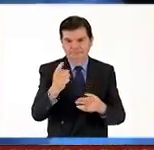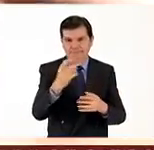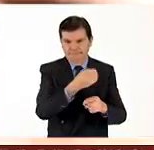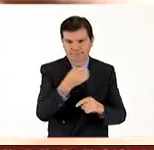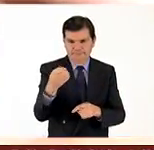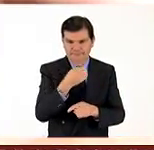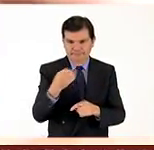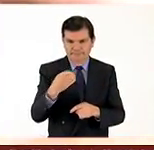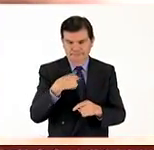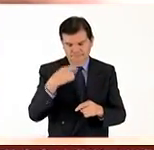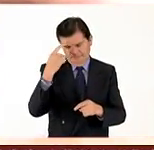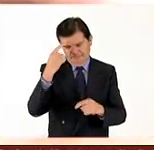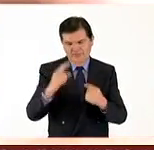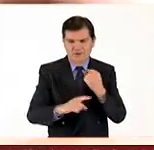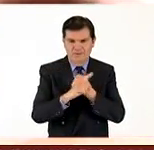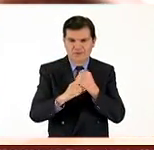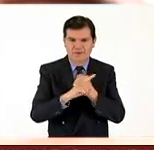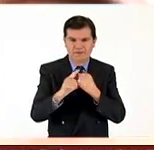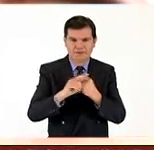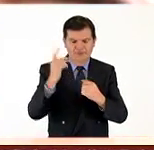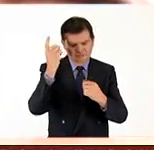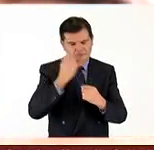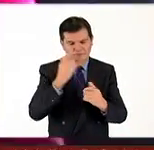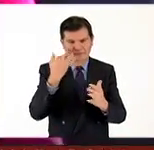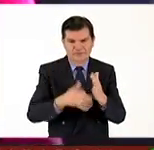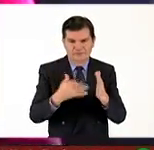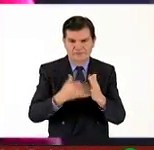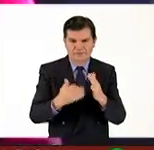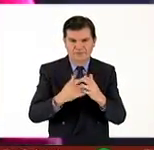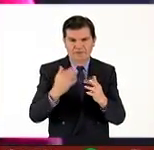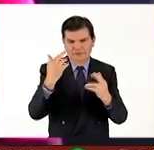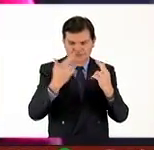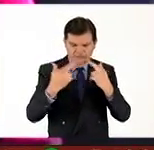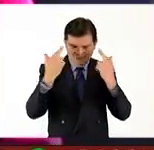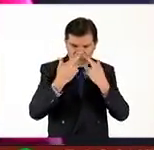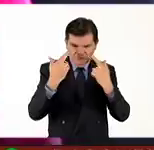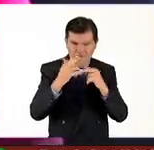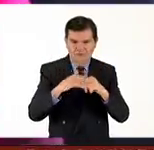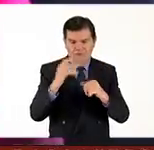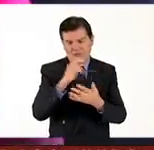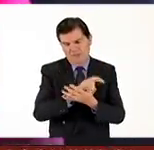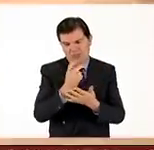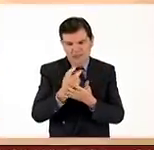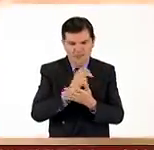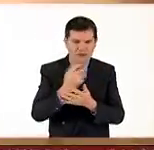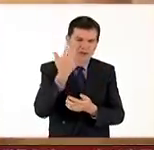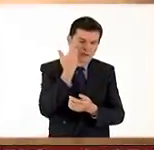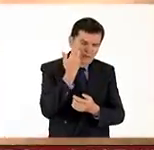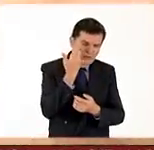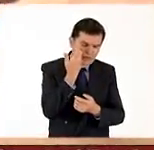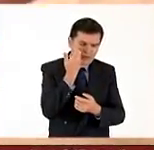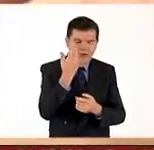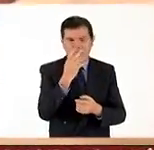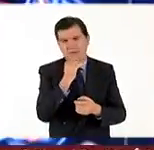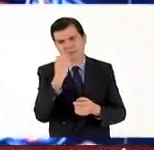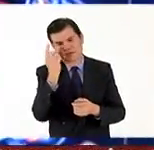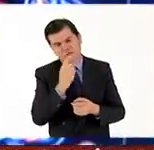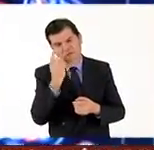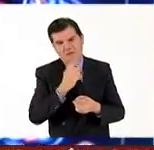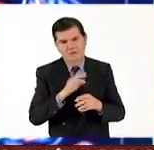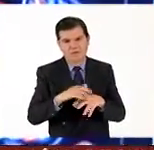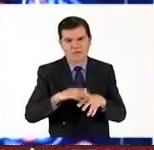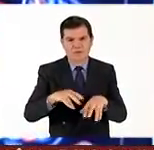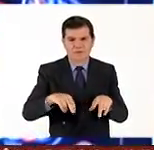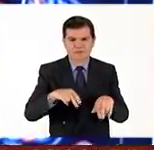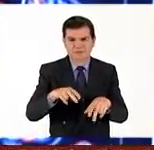organización, los trastornos del sueño son aquellos como el insomnio o la somnolencia, la apnea y el síndrome de las